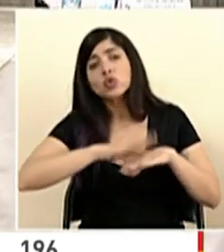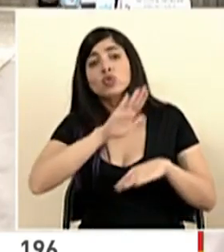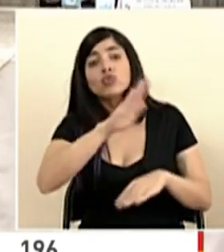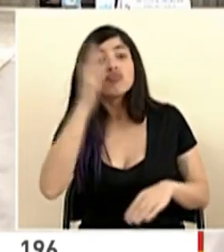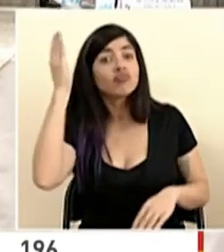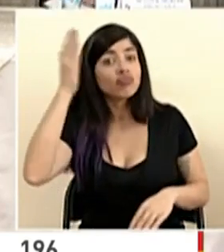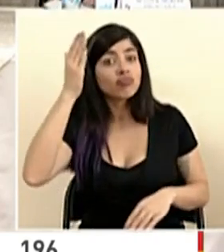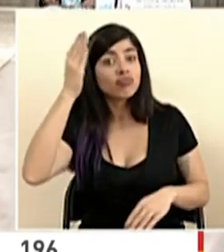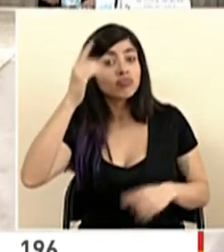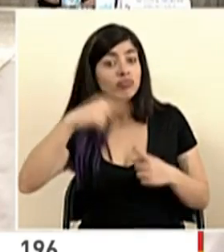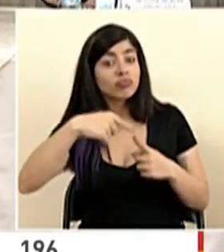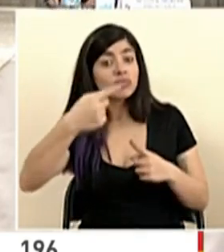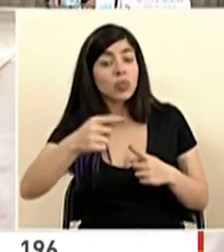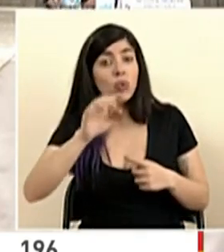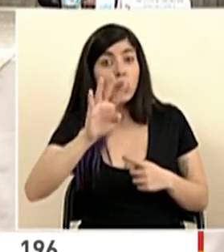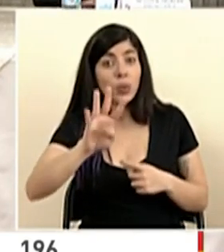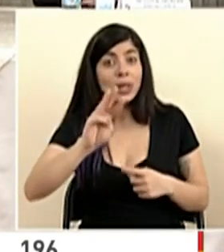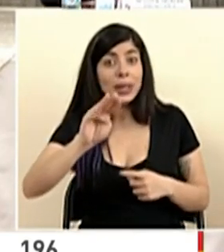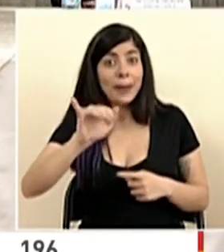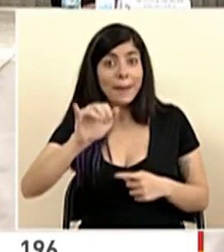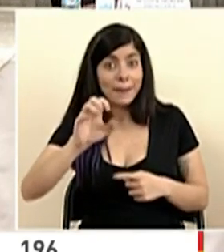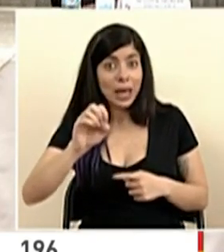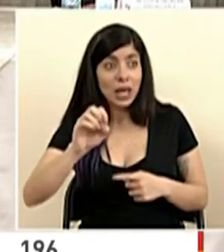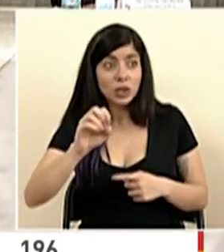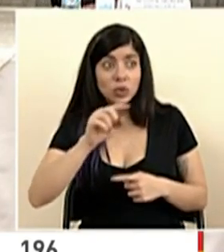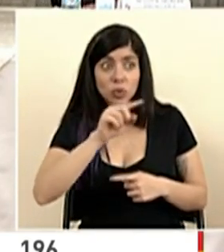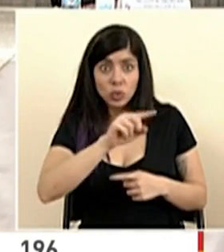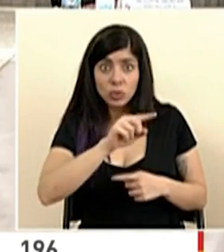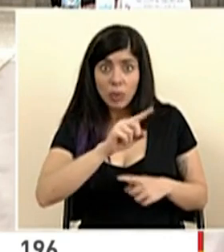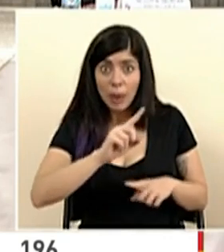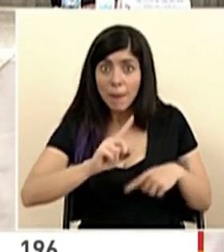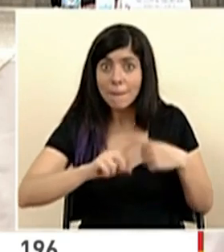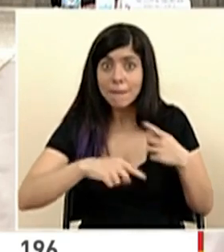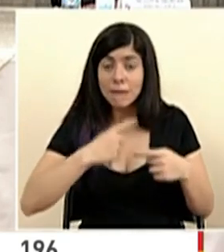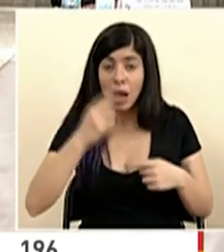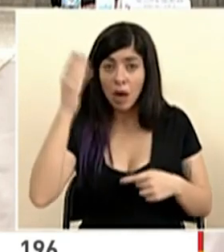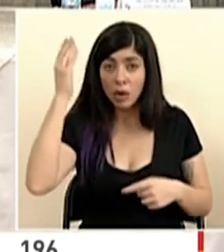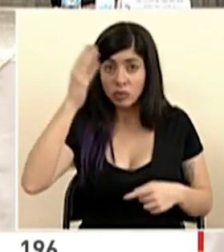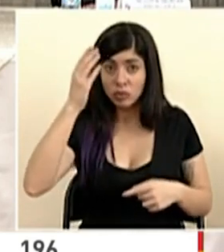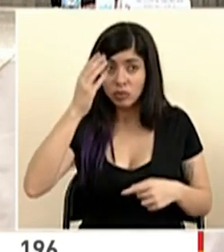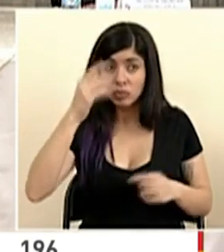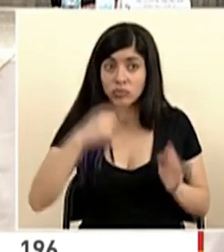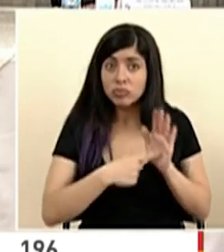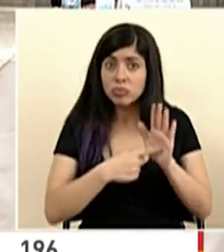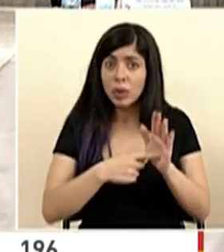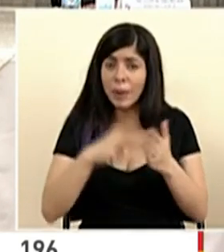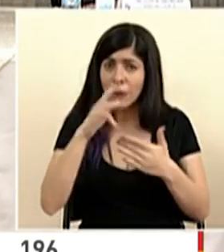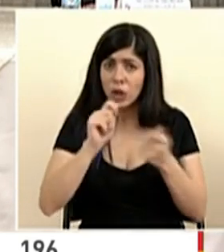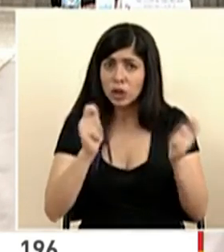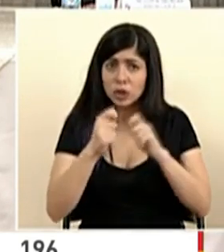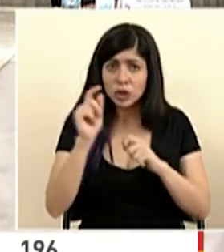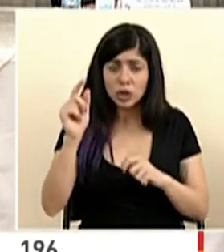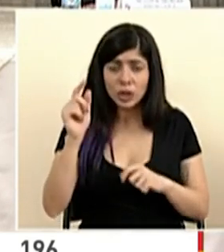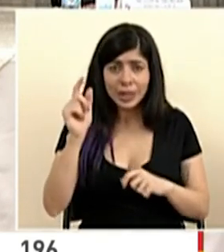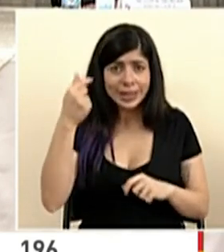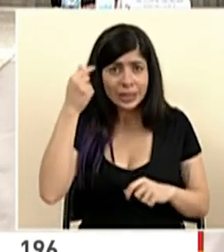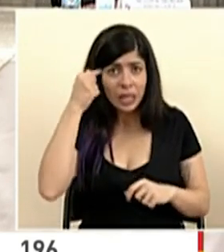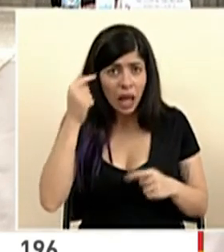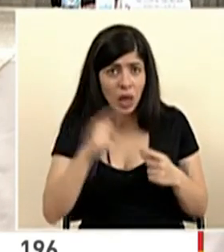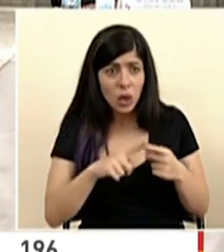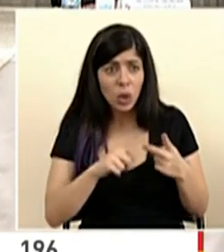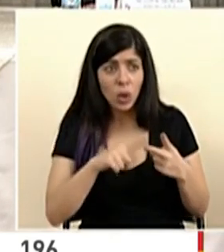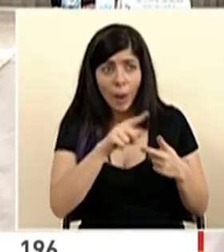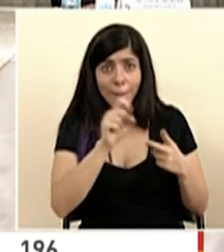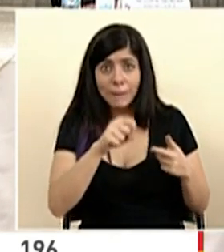discurso a su discurso del 4 de mayo va a presentar junto a ese discurso presidencial proyectos de reforma del estado valora